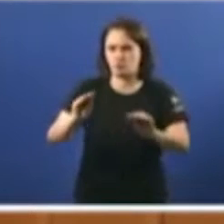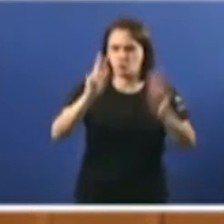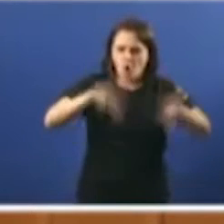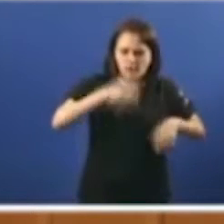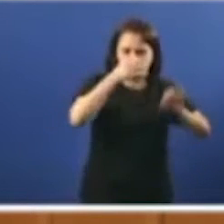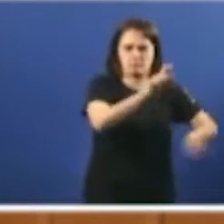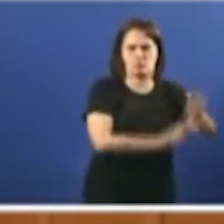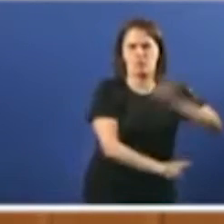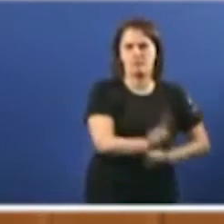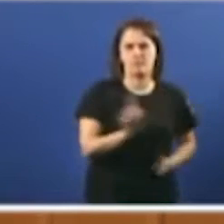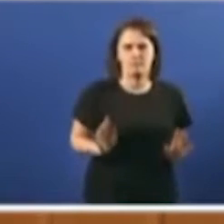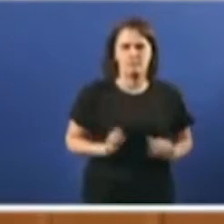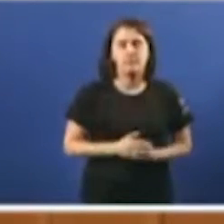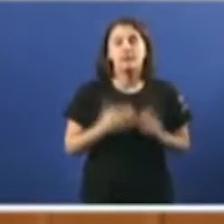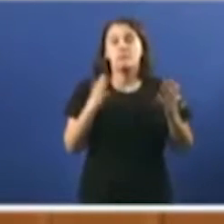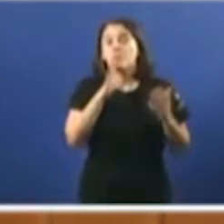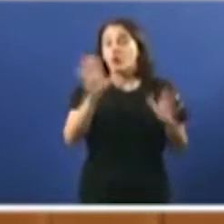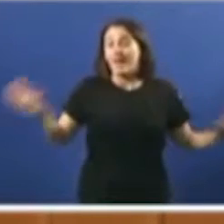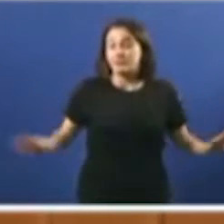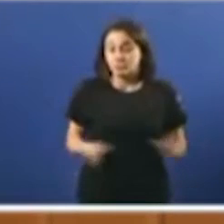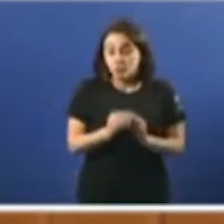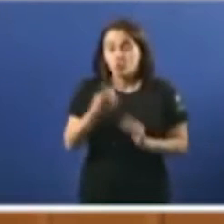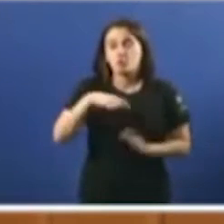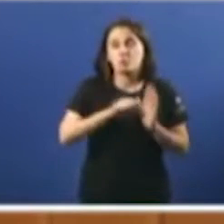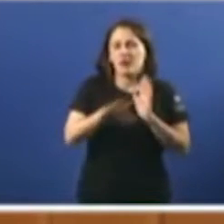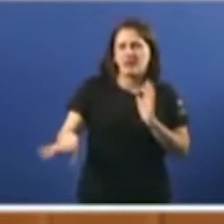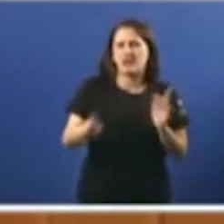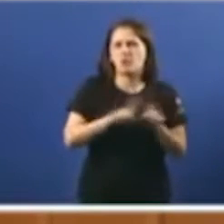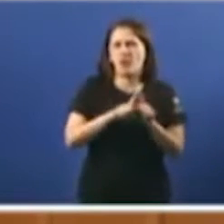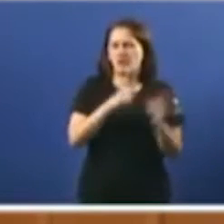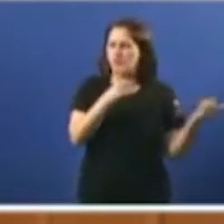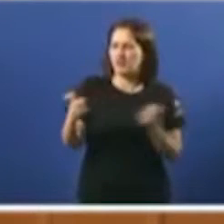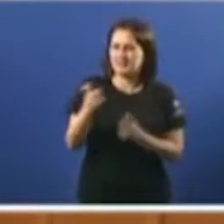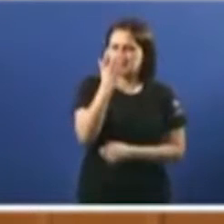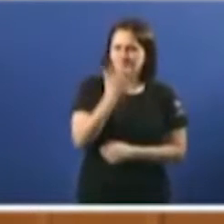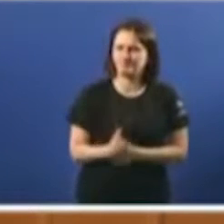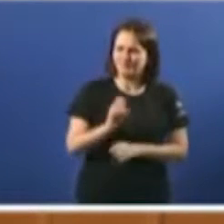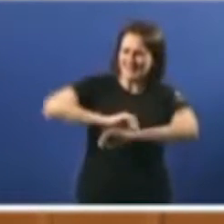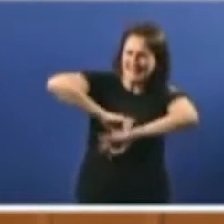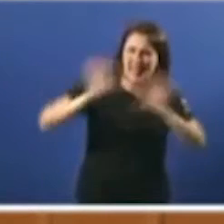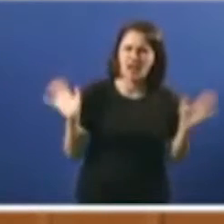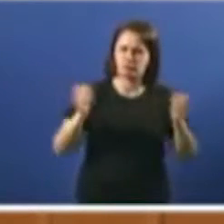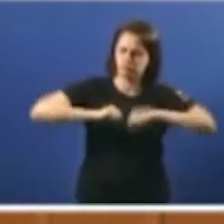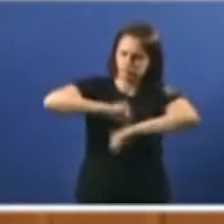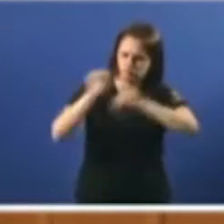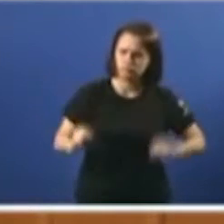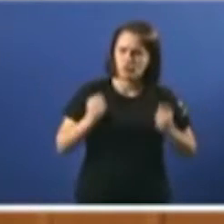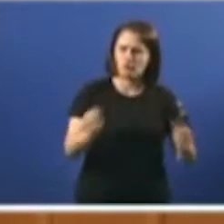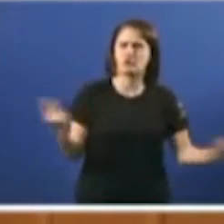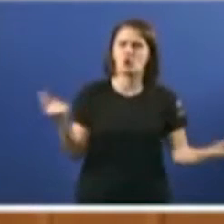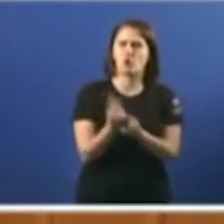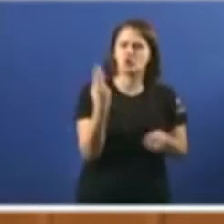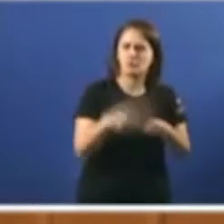propias institucións. Por todo isto, dende en Marea, votamos en falla contundencia no informe. Contundencia que hará unhas políticas que